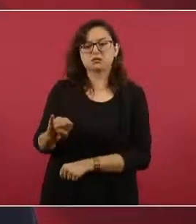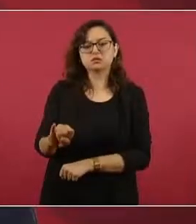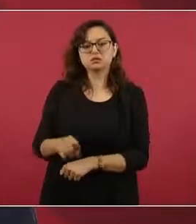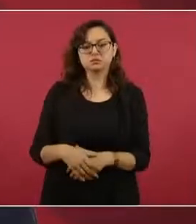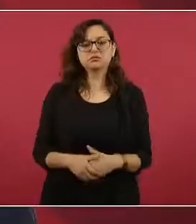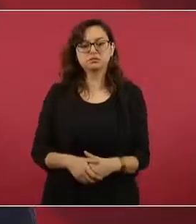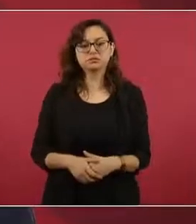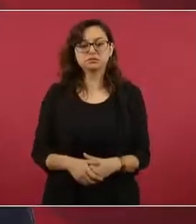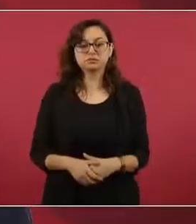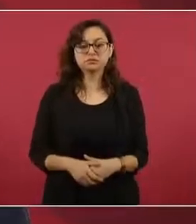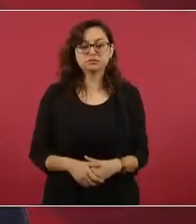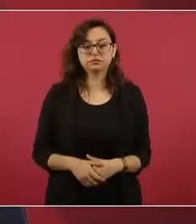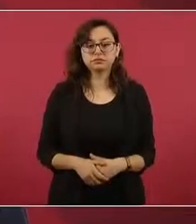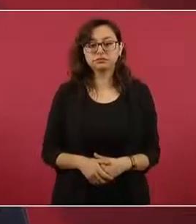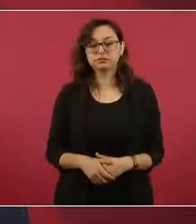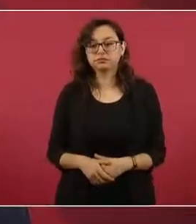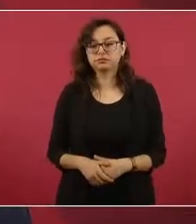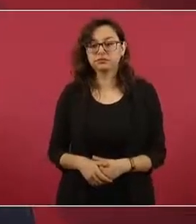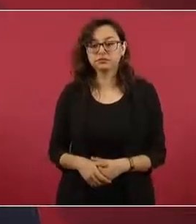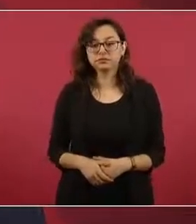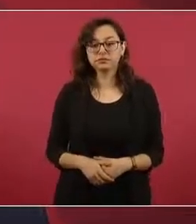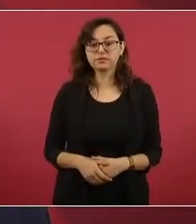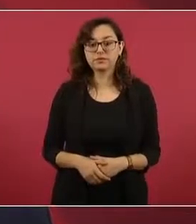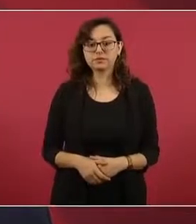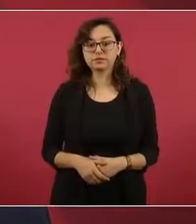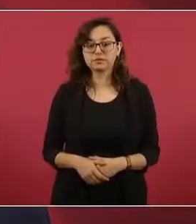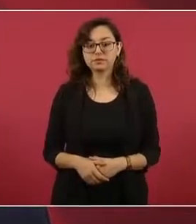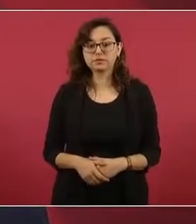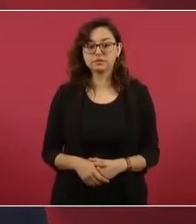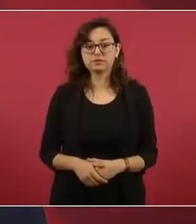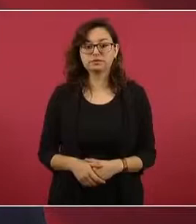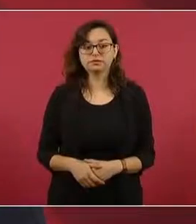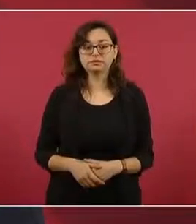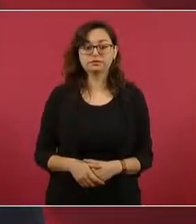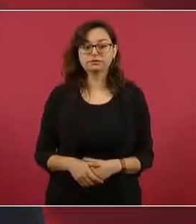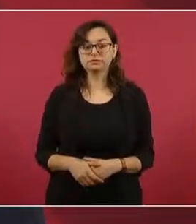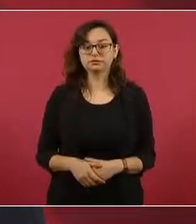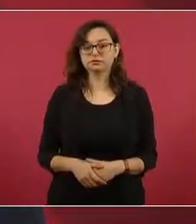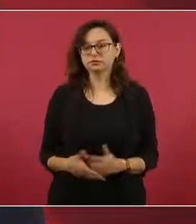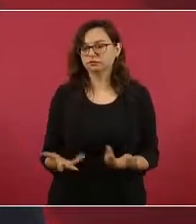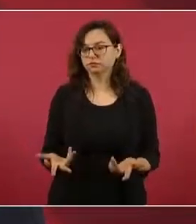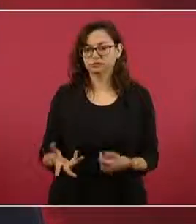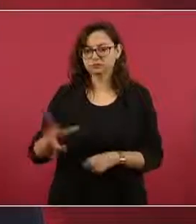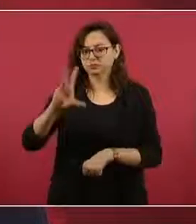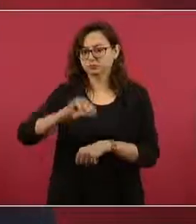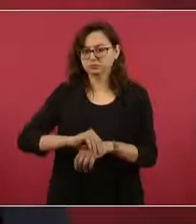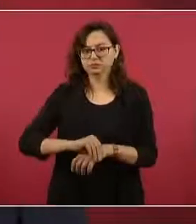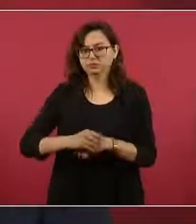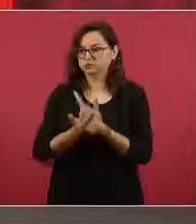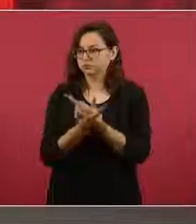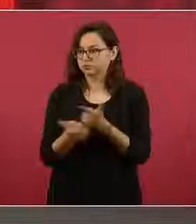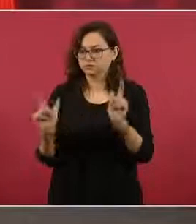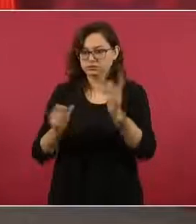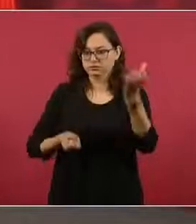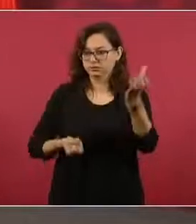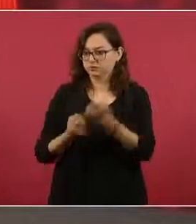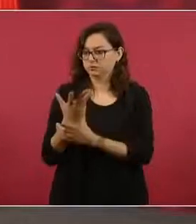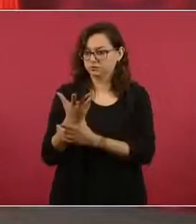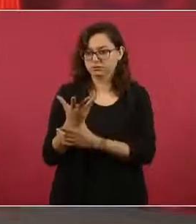a favor de que se le libere, porque es un